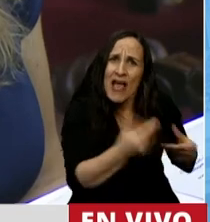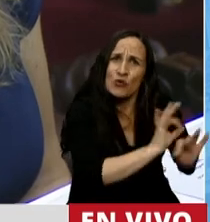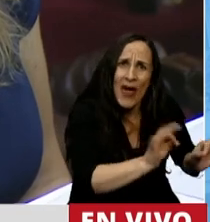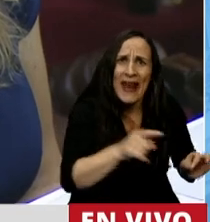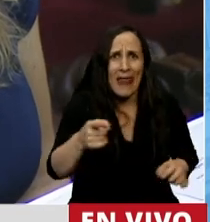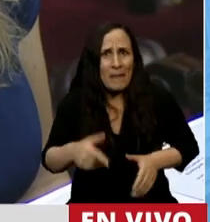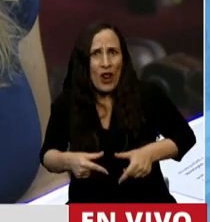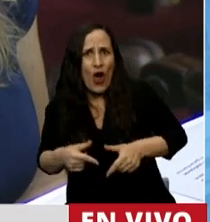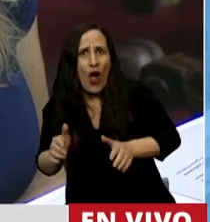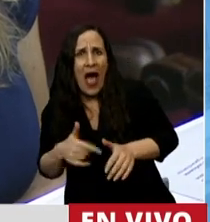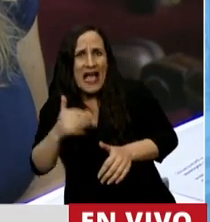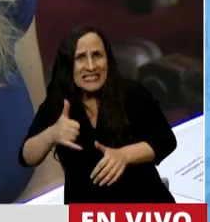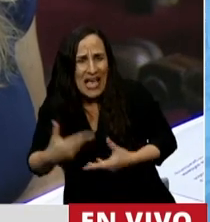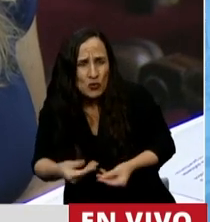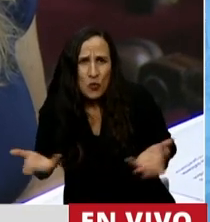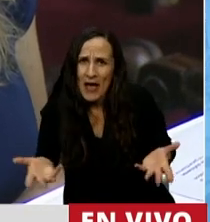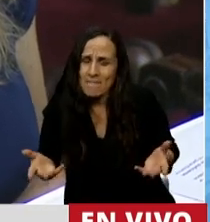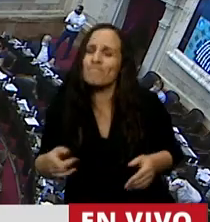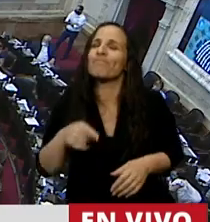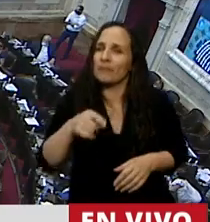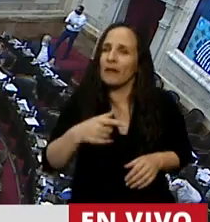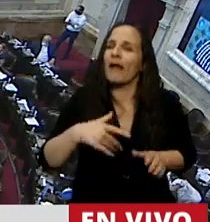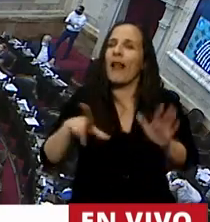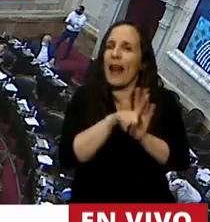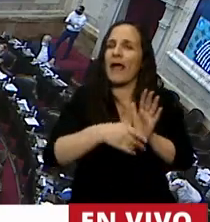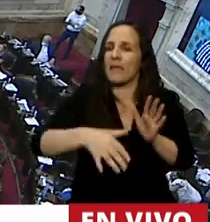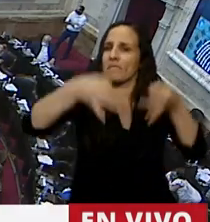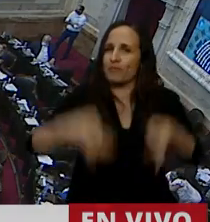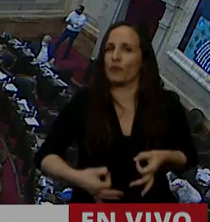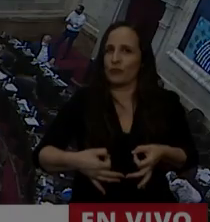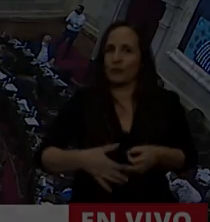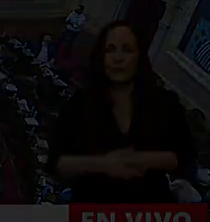Gracias, Victoria, gracias a todas, será ley. Muchas gracias, diputada Moisés.